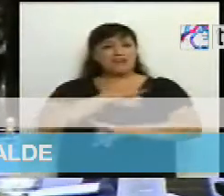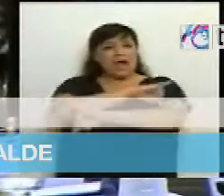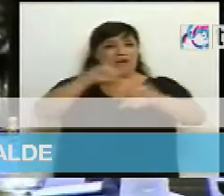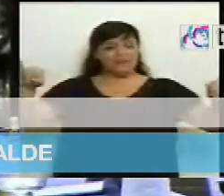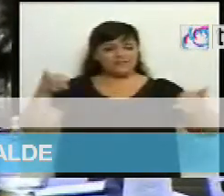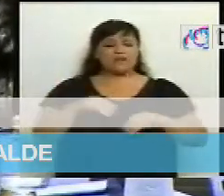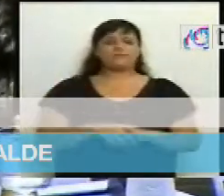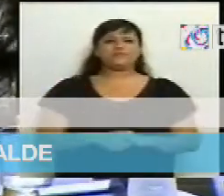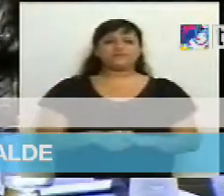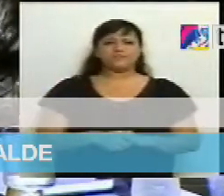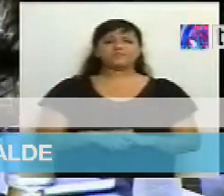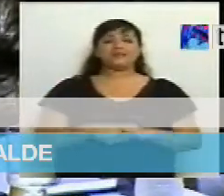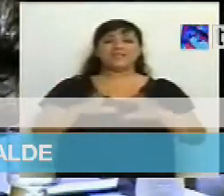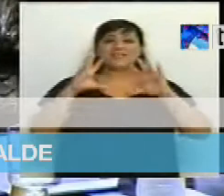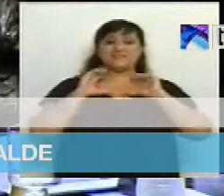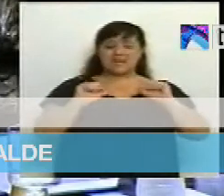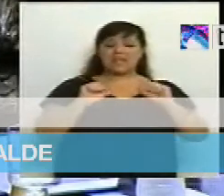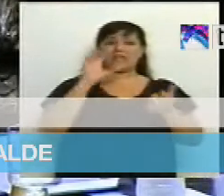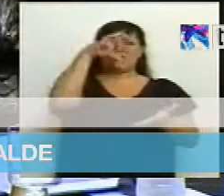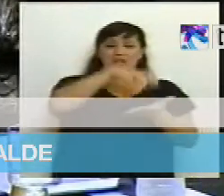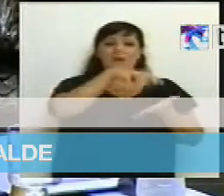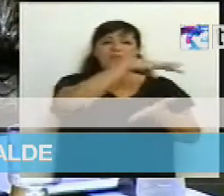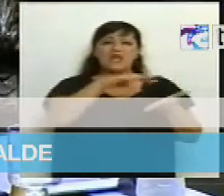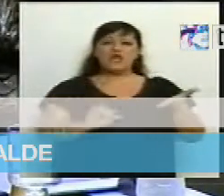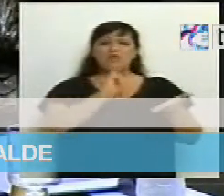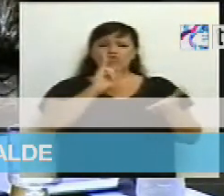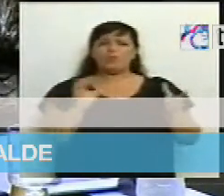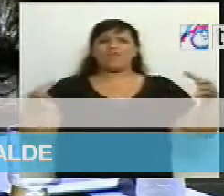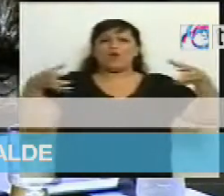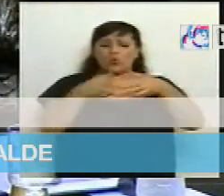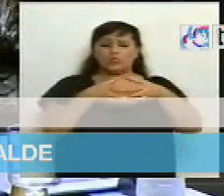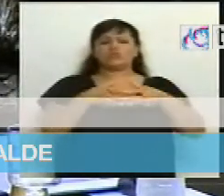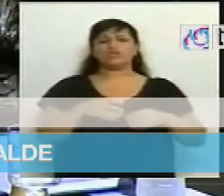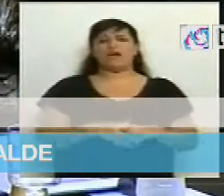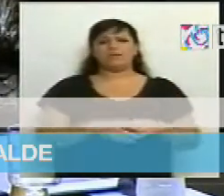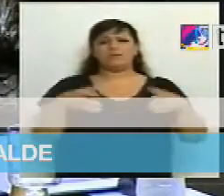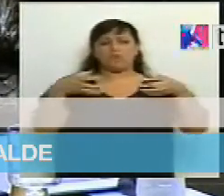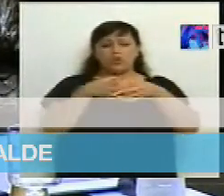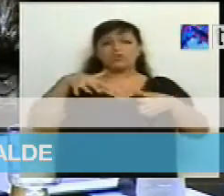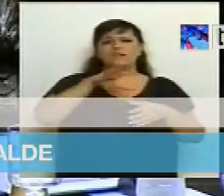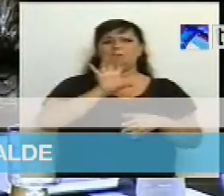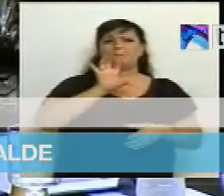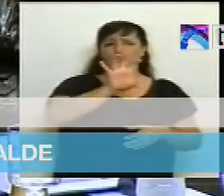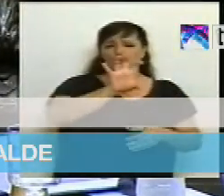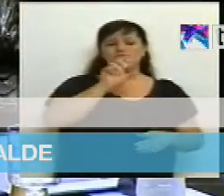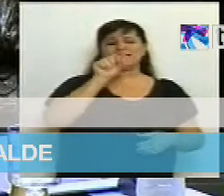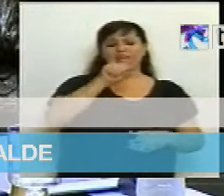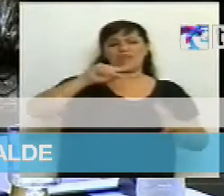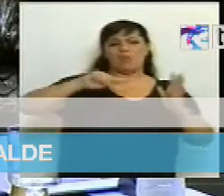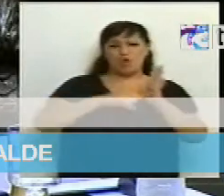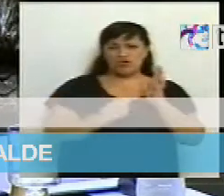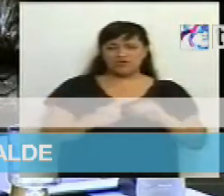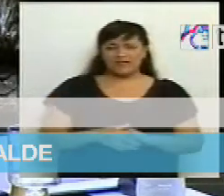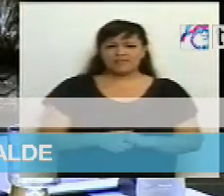en secretaría el informe de la Junta Electoral del Distrito de la Provincia de Buenos Aires,